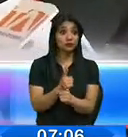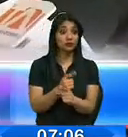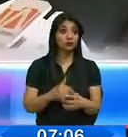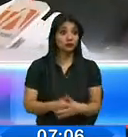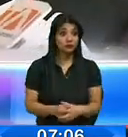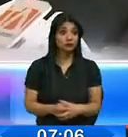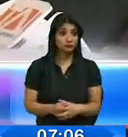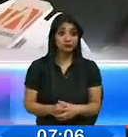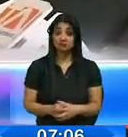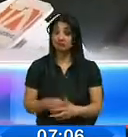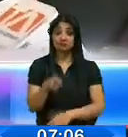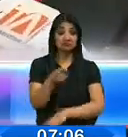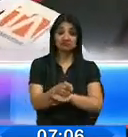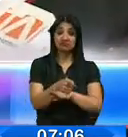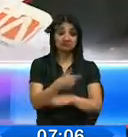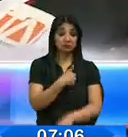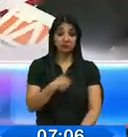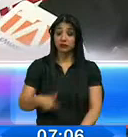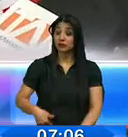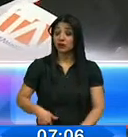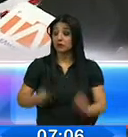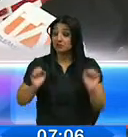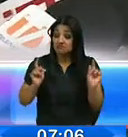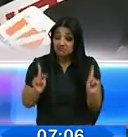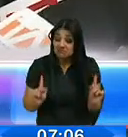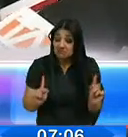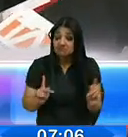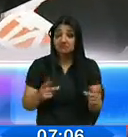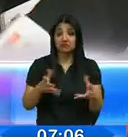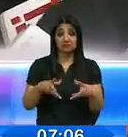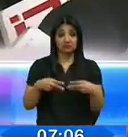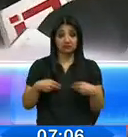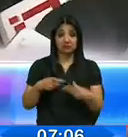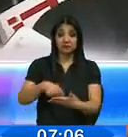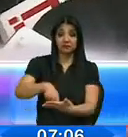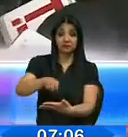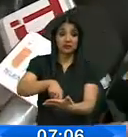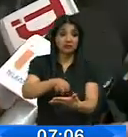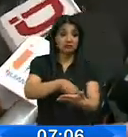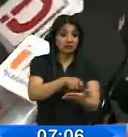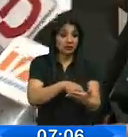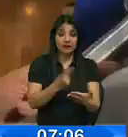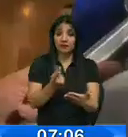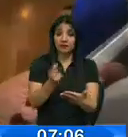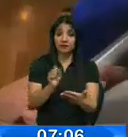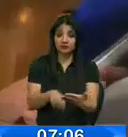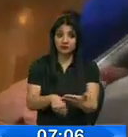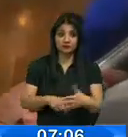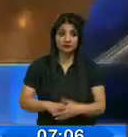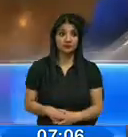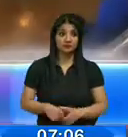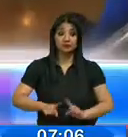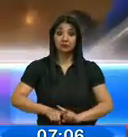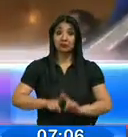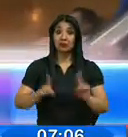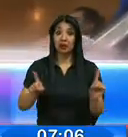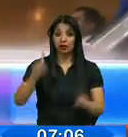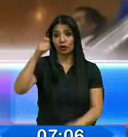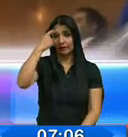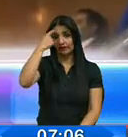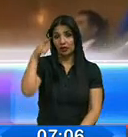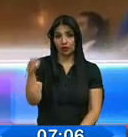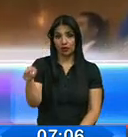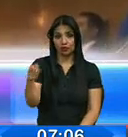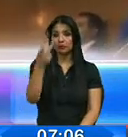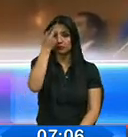es mandante para su presidente y en tal razón vamos a recoger las firmas de manera inmediata. Pero también en el oficialismo ya